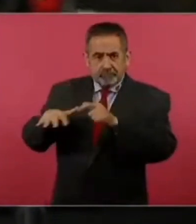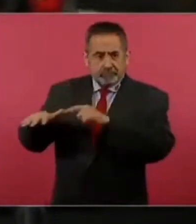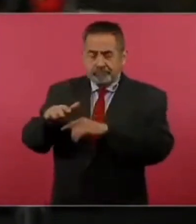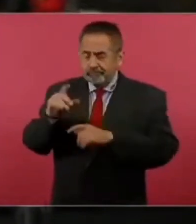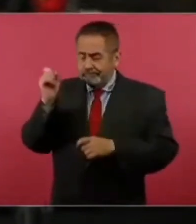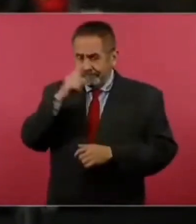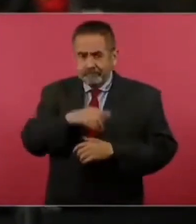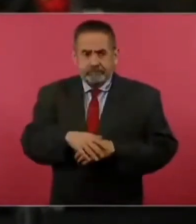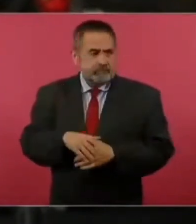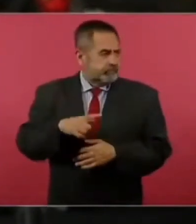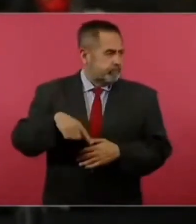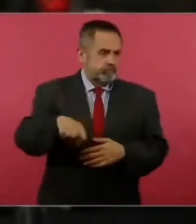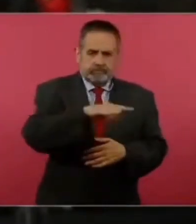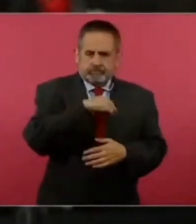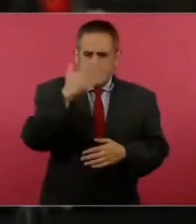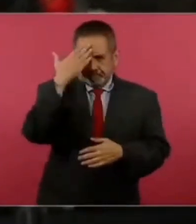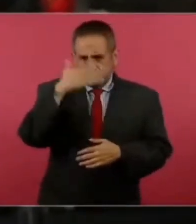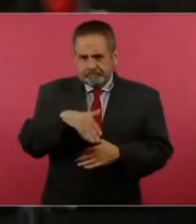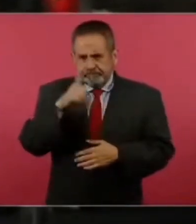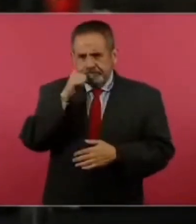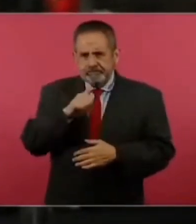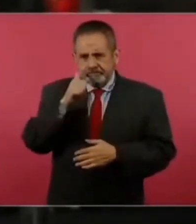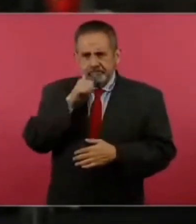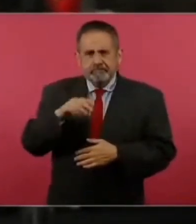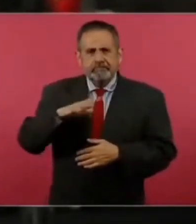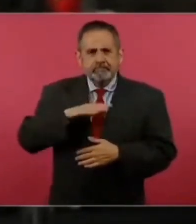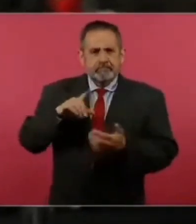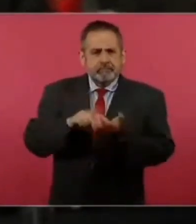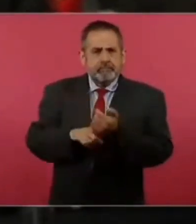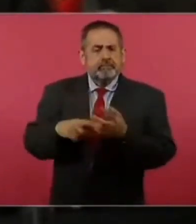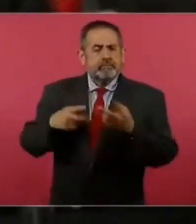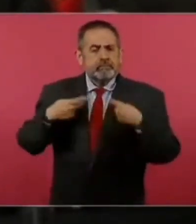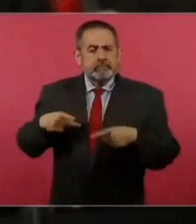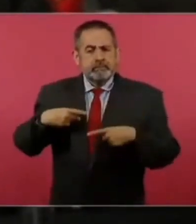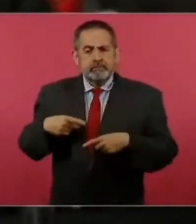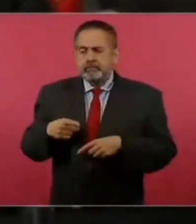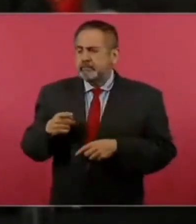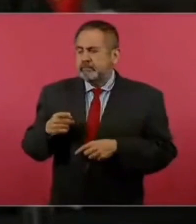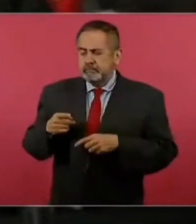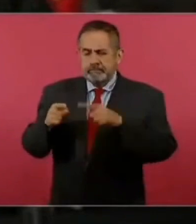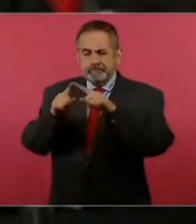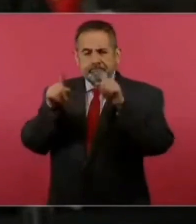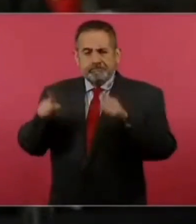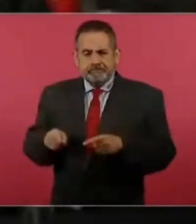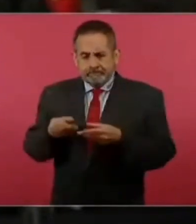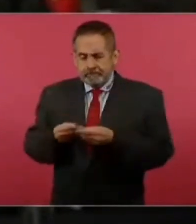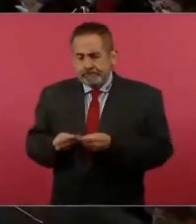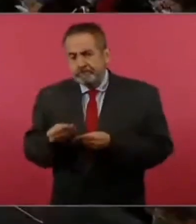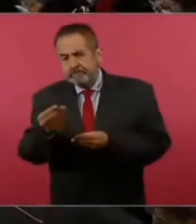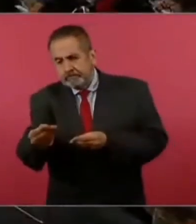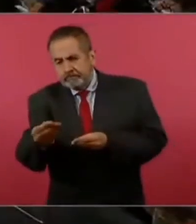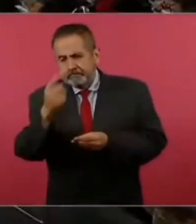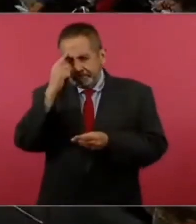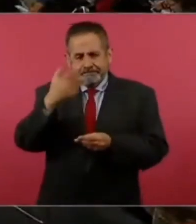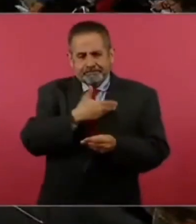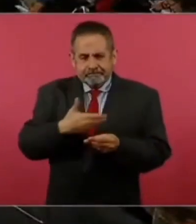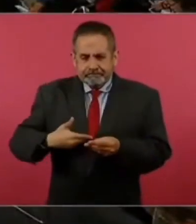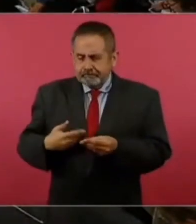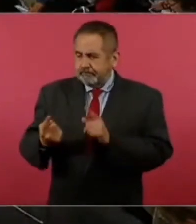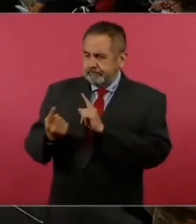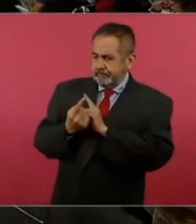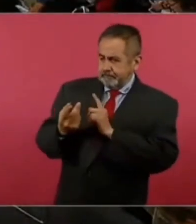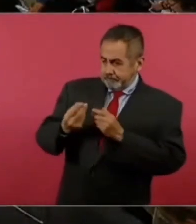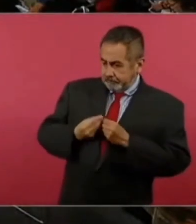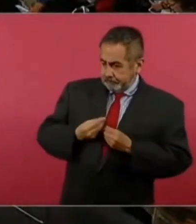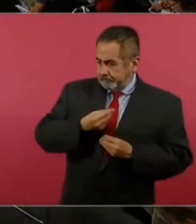salimos, creo que todos mis compañeros periodistas siempre está un ciudadano con una solicitud para el presidente de la República y nos piden que